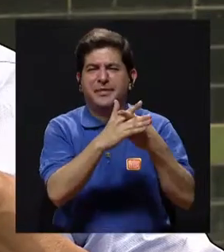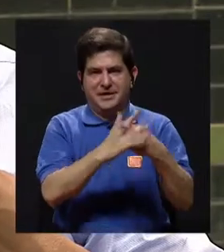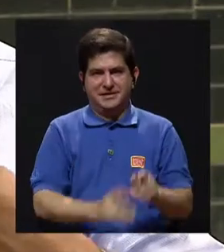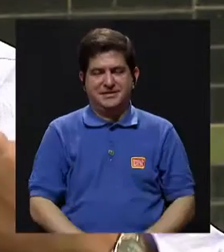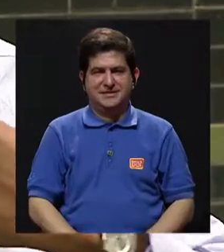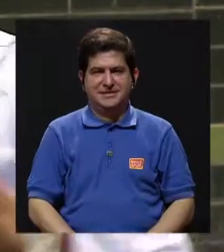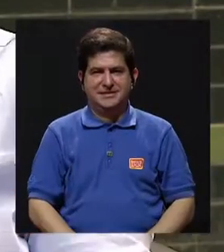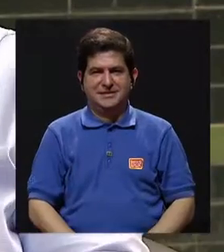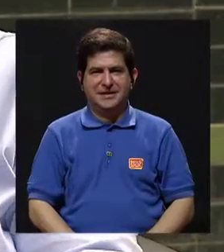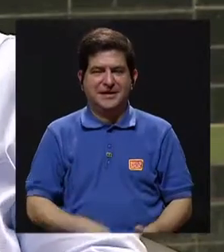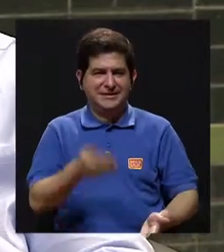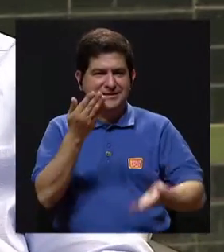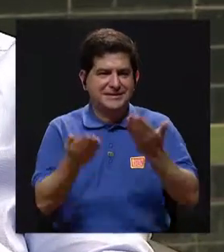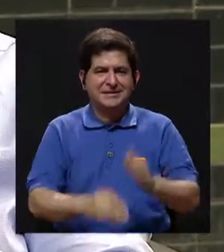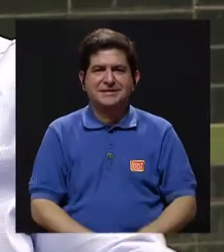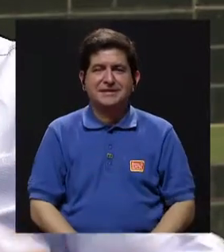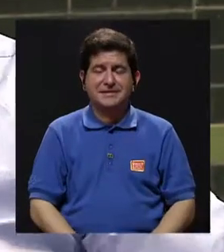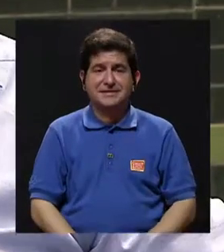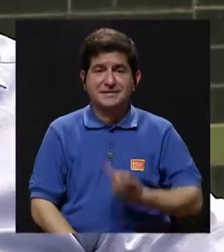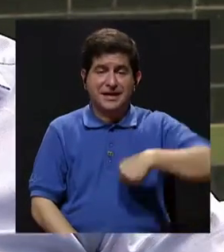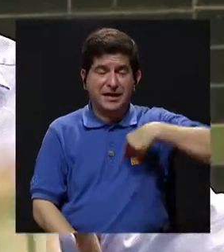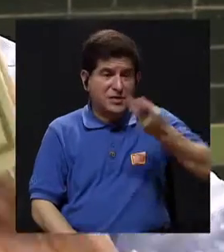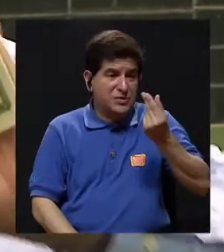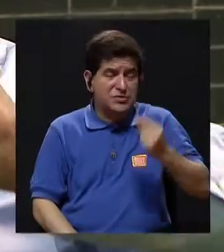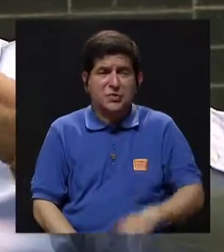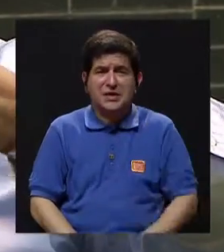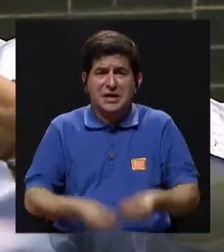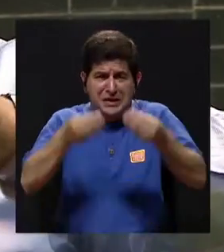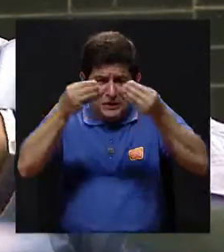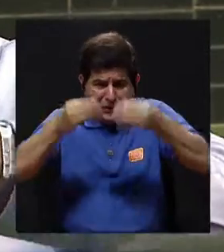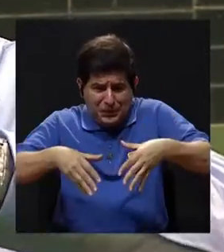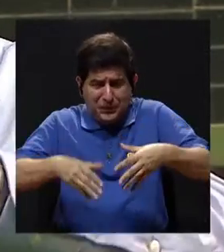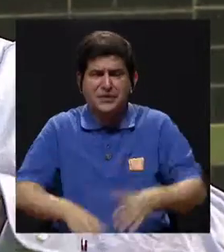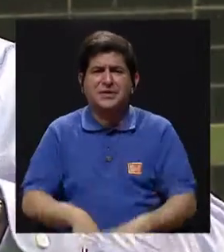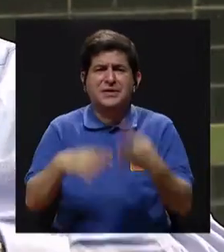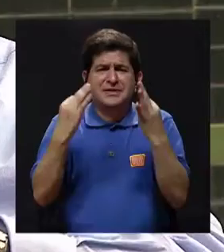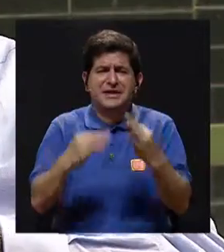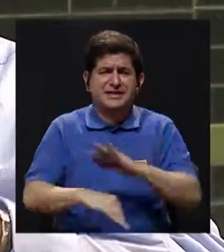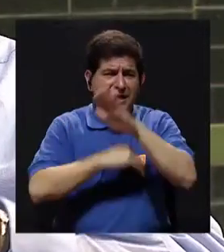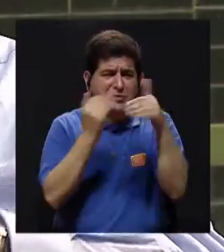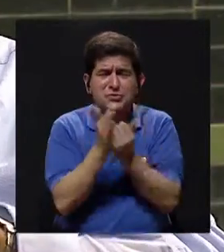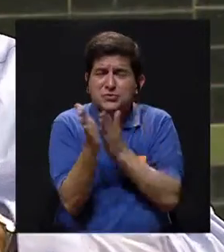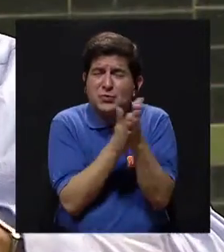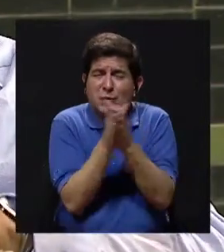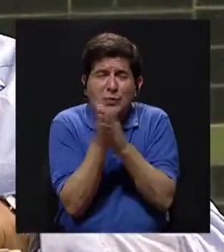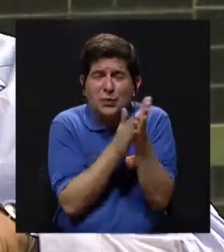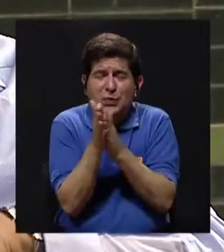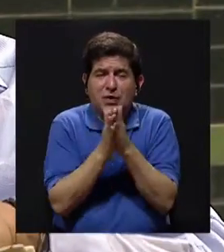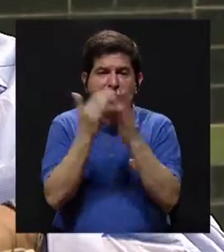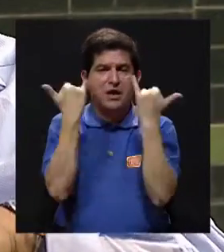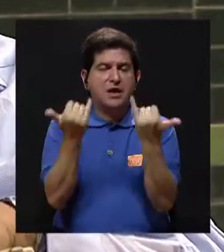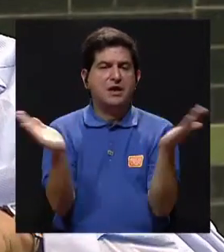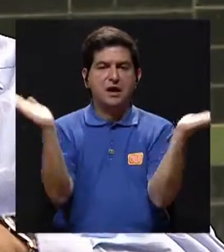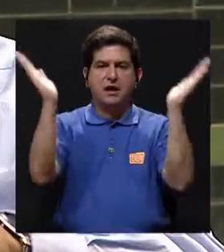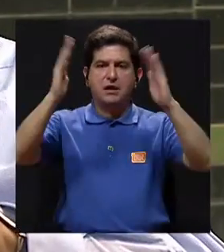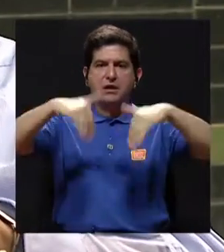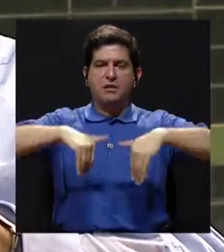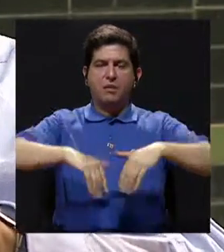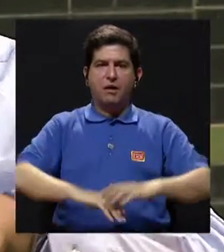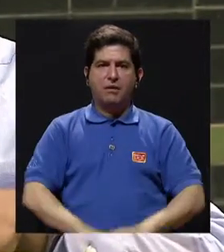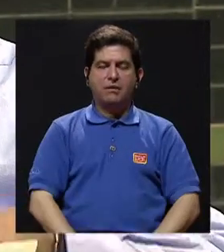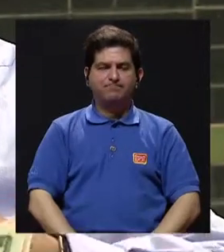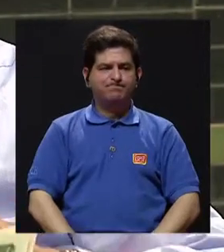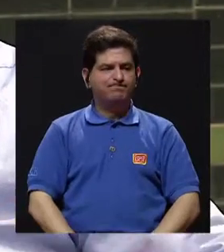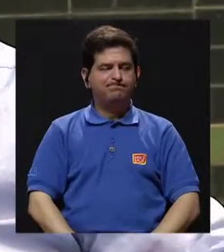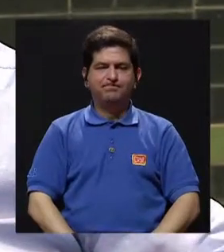exprimir, digámoslo así, nuestro salario, regalamos nuestro salario y le tratamos de sacar todo el jugo, ¿verdad? Y cuando ya no queda más,